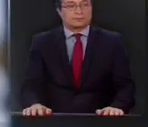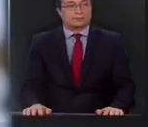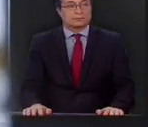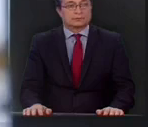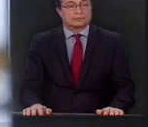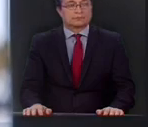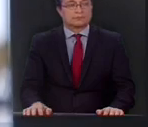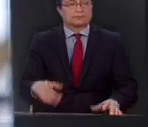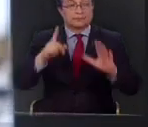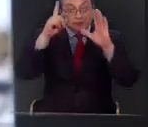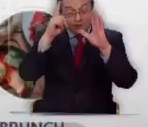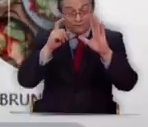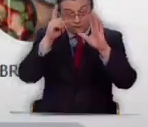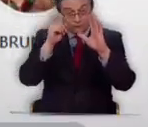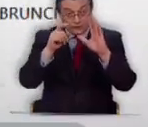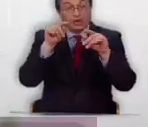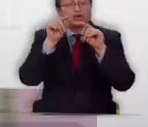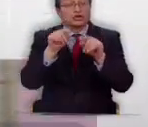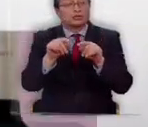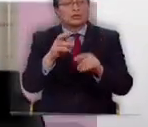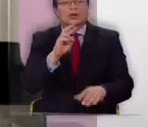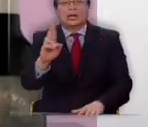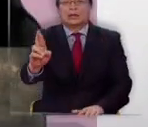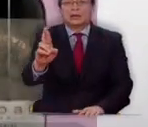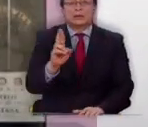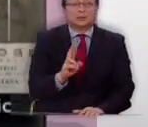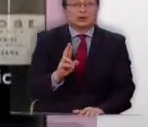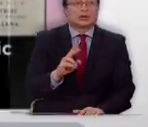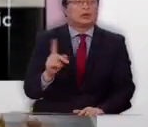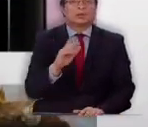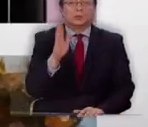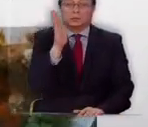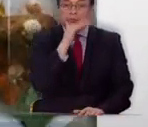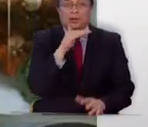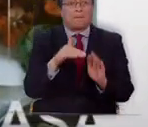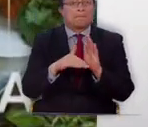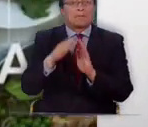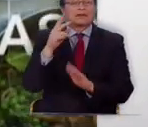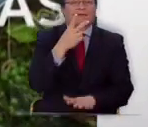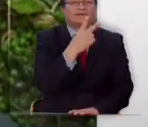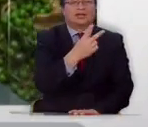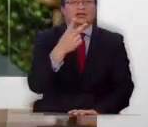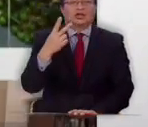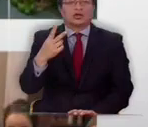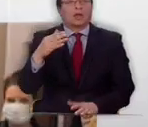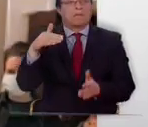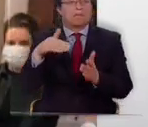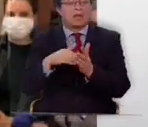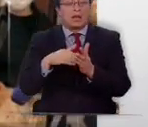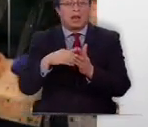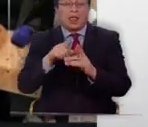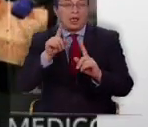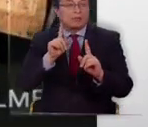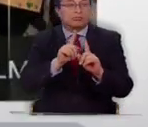Subieron las fotos y la respuesta no tardó en llegar entre sus más de 22.000 seguidores en Instagram.